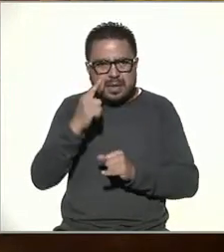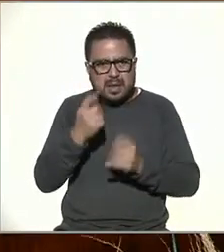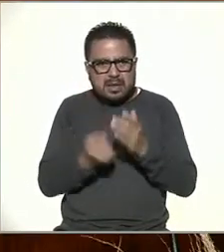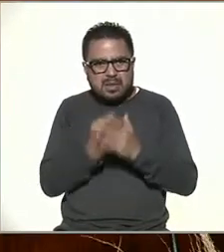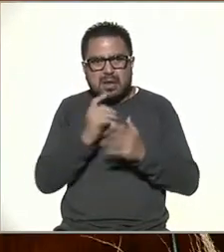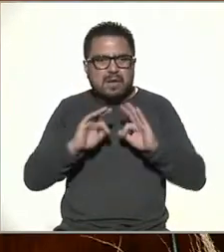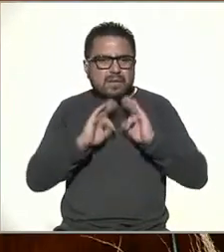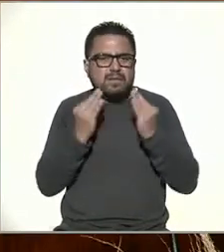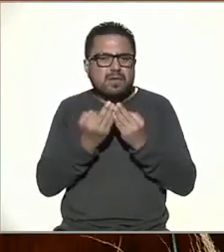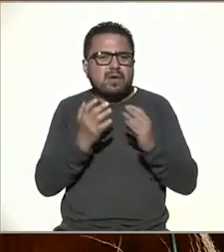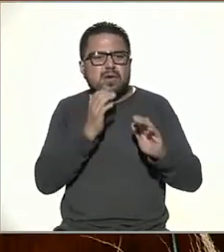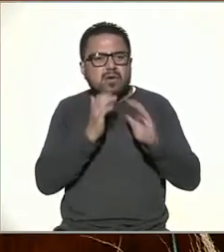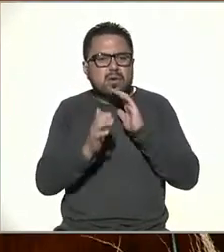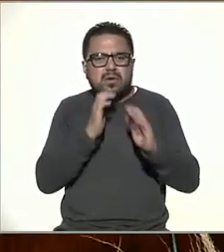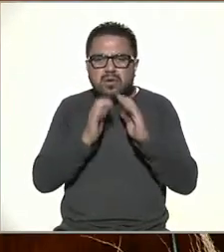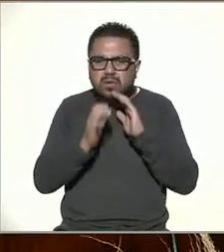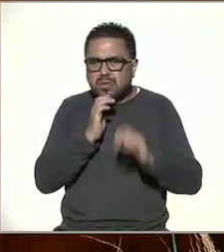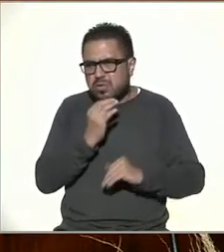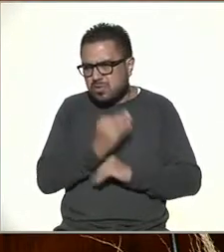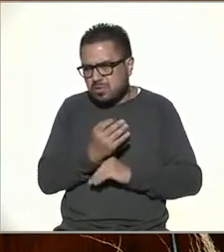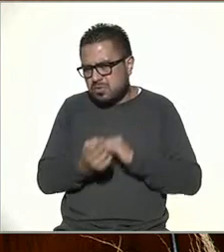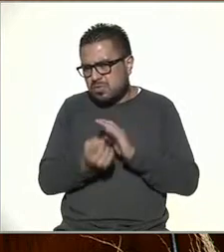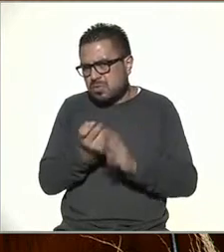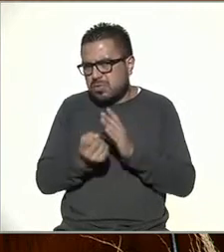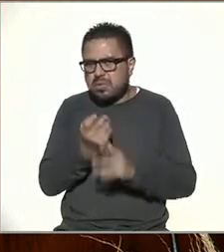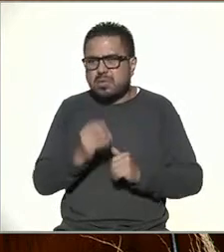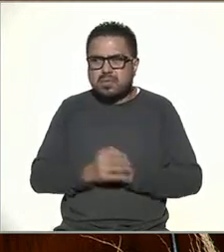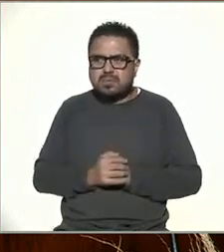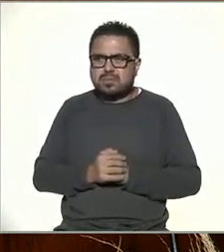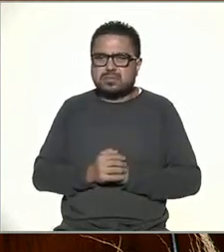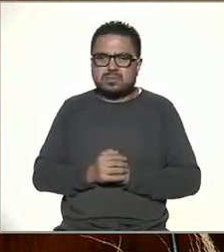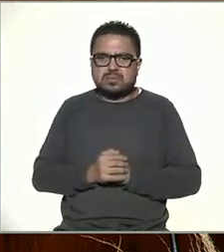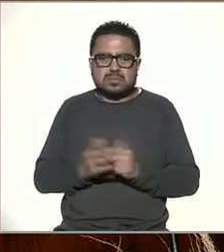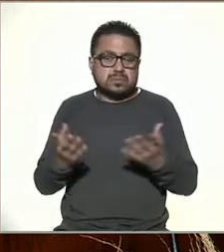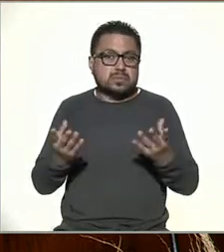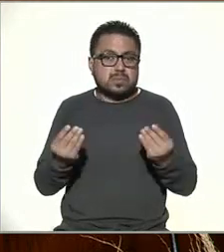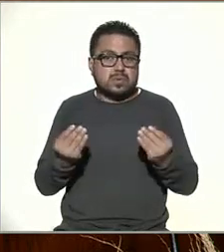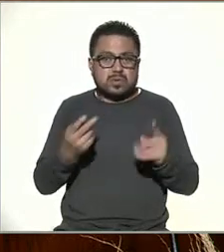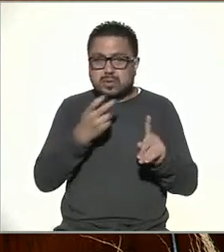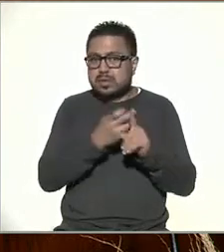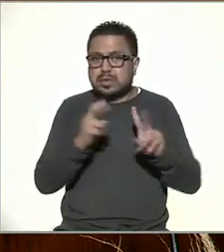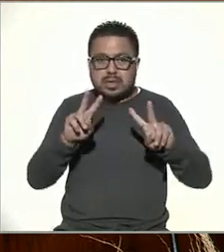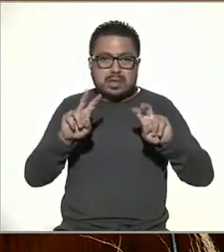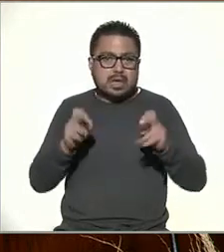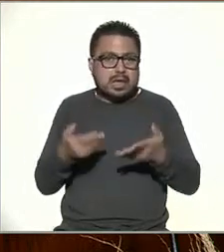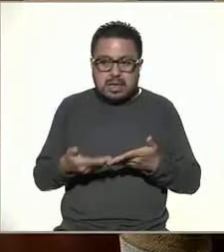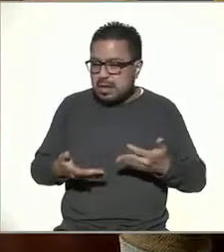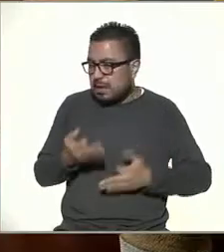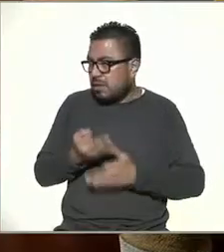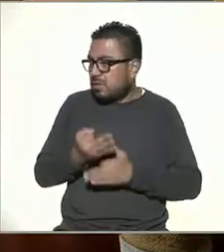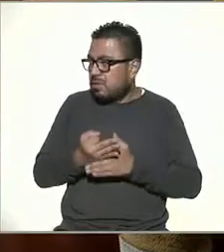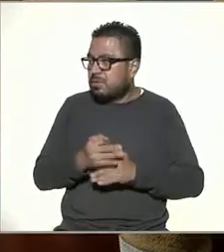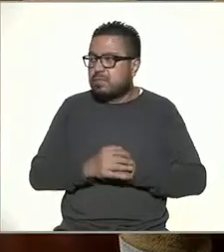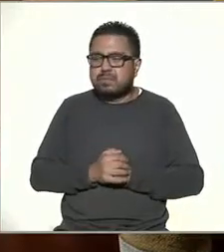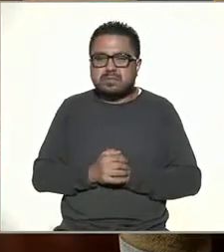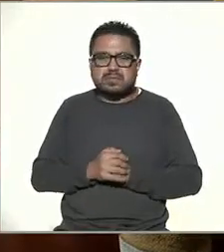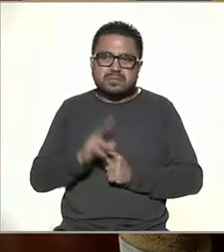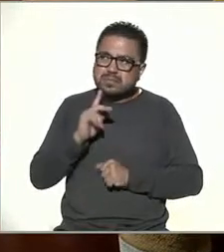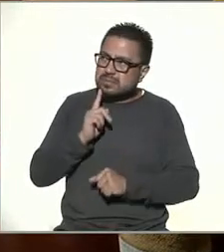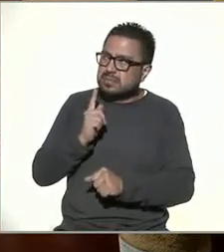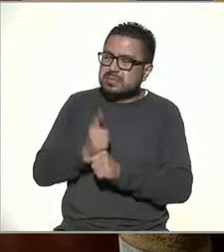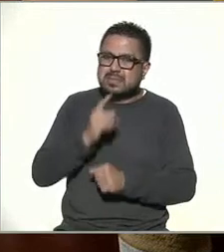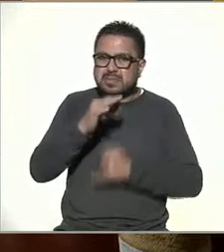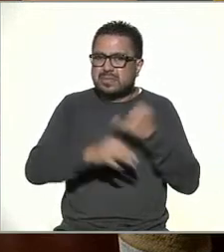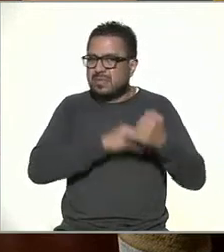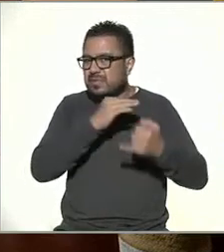formas de comunicación Filip? mucho mucho de hecho es un tema de actualidad es como que lo vimos con las últimas